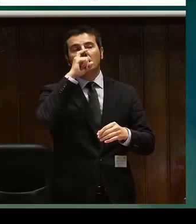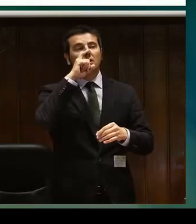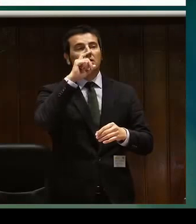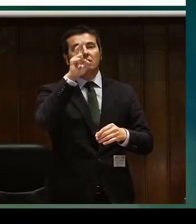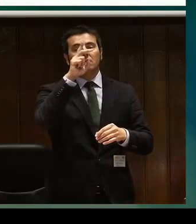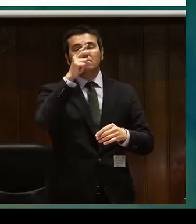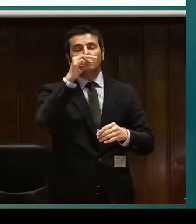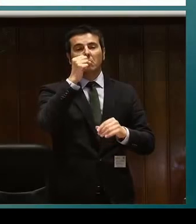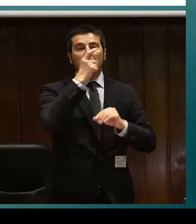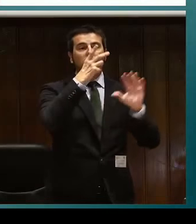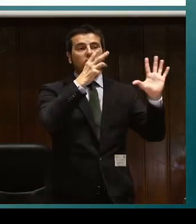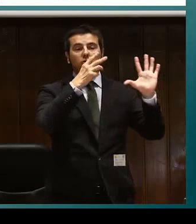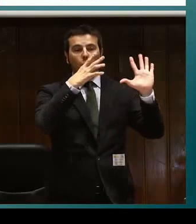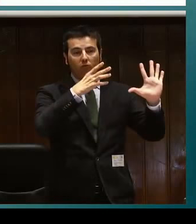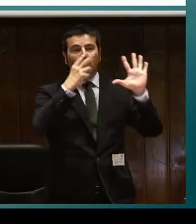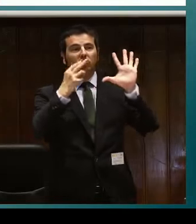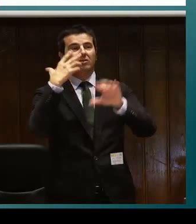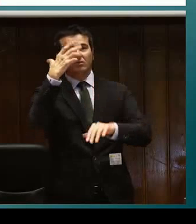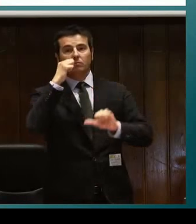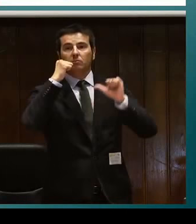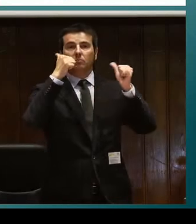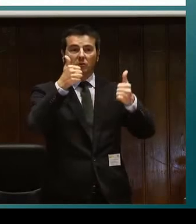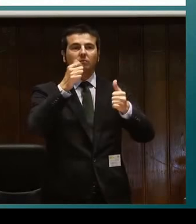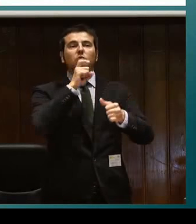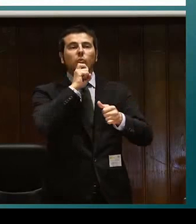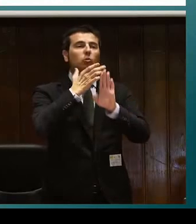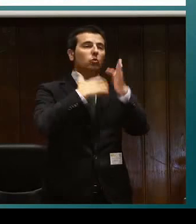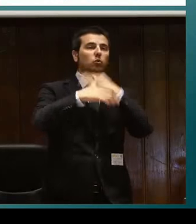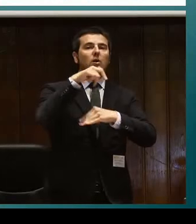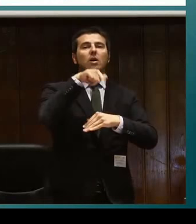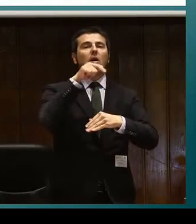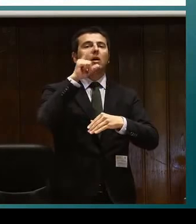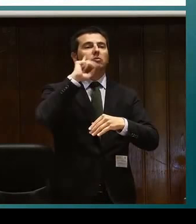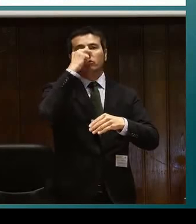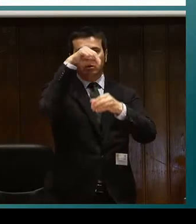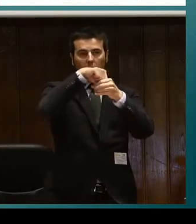sobre la historia del movimiento asociativo en 1985.